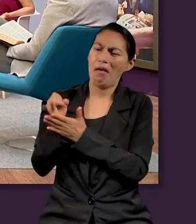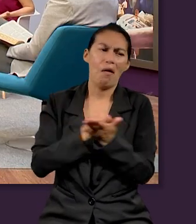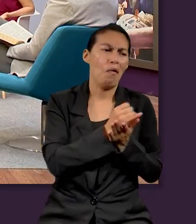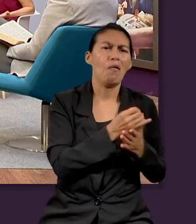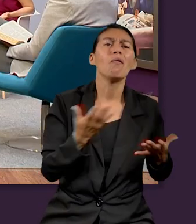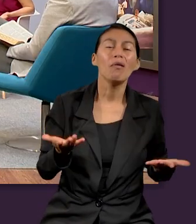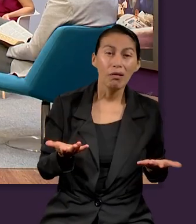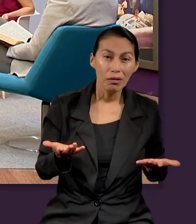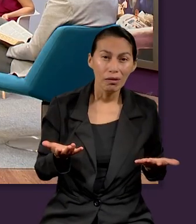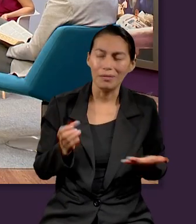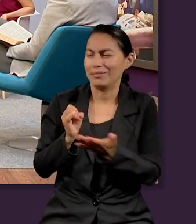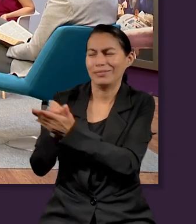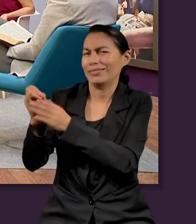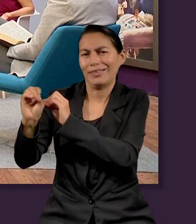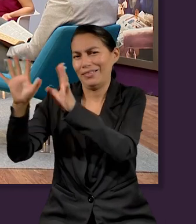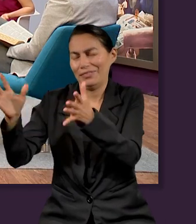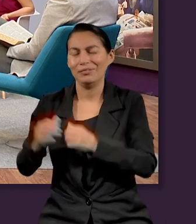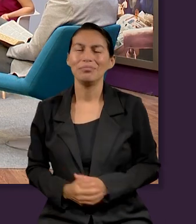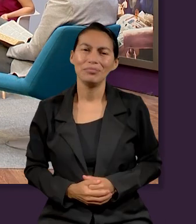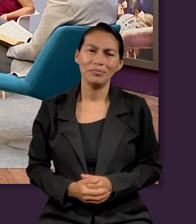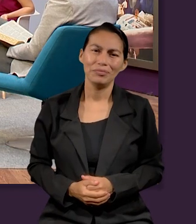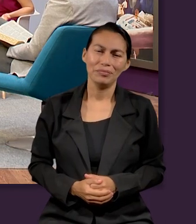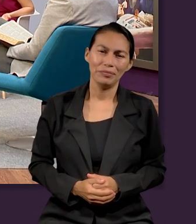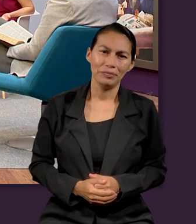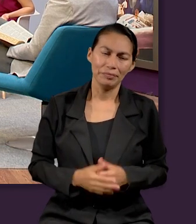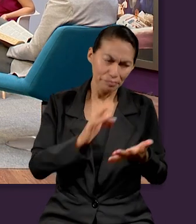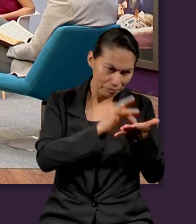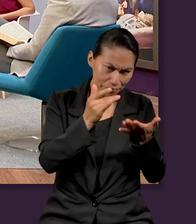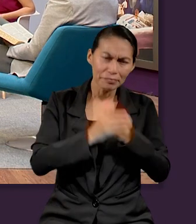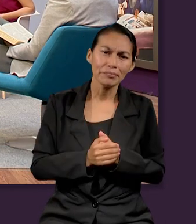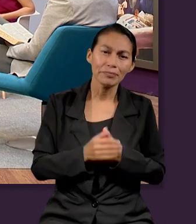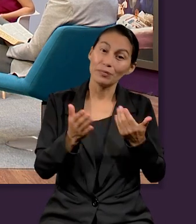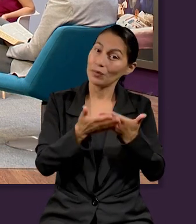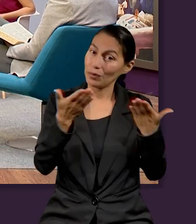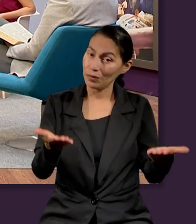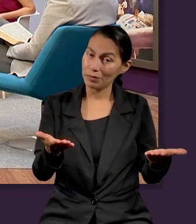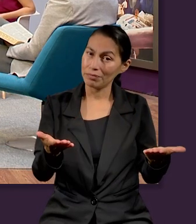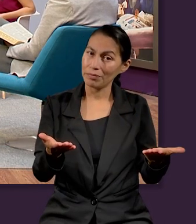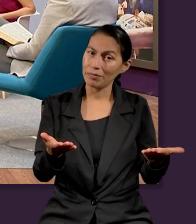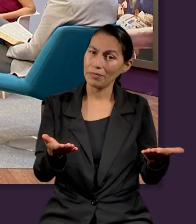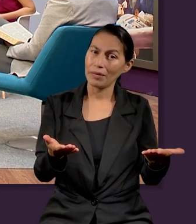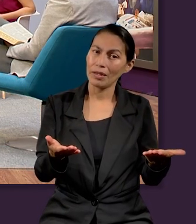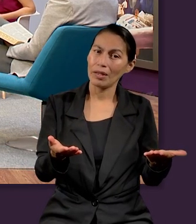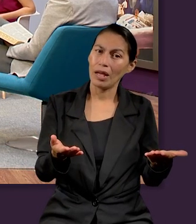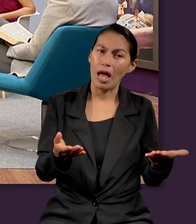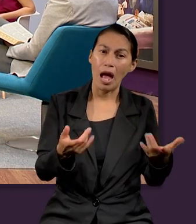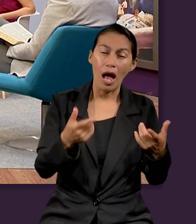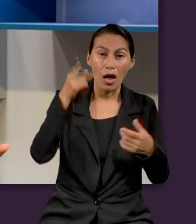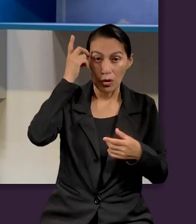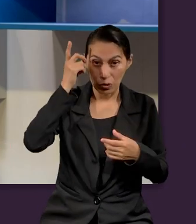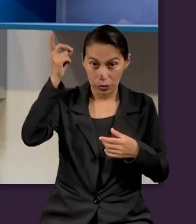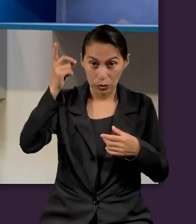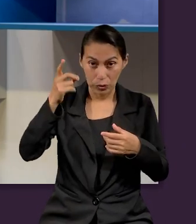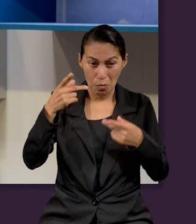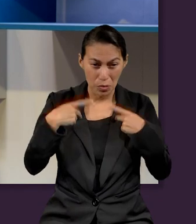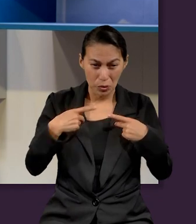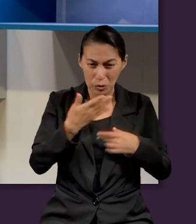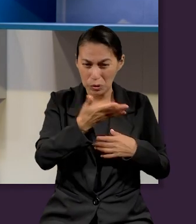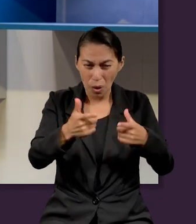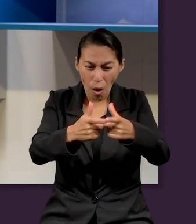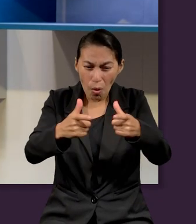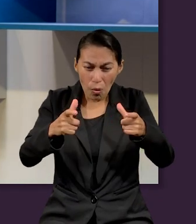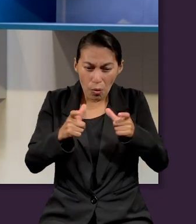ganar, quién va a tener la victoria. Pues es más fácil saber de qué camino irnos, qué camino escoger. Muchas gracias. Y